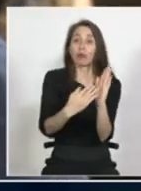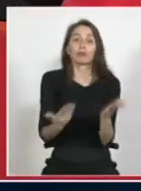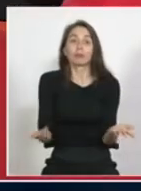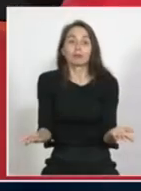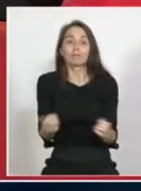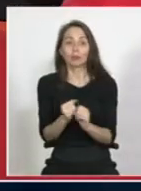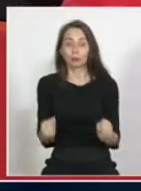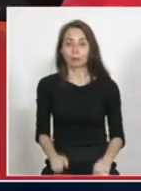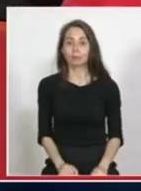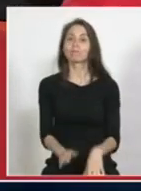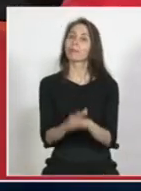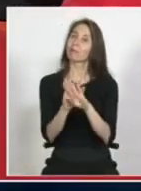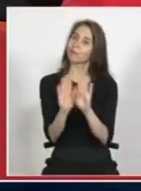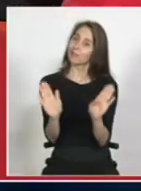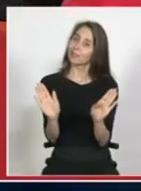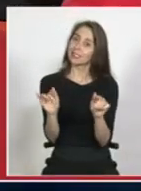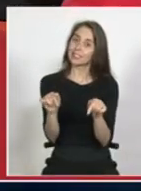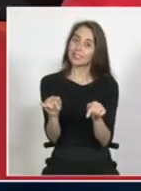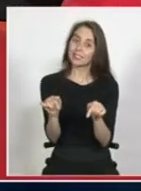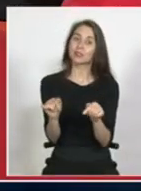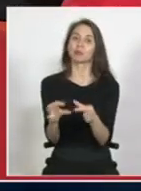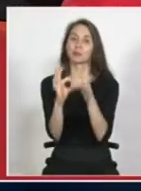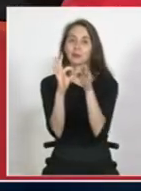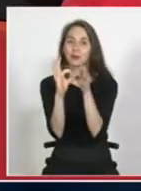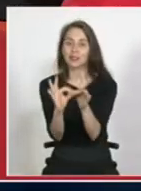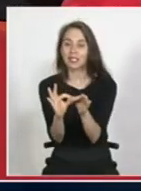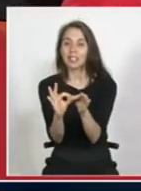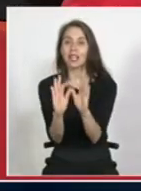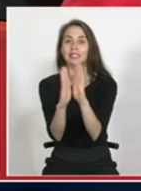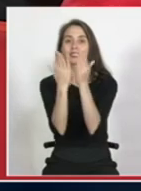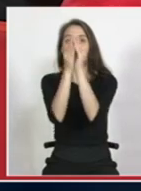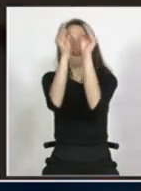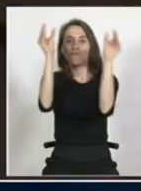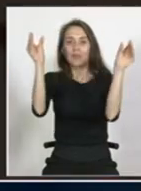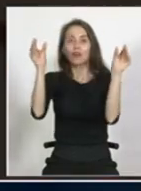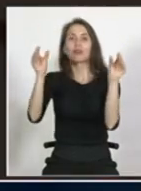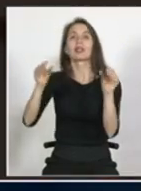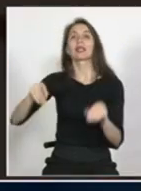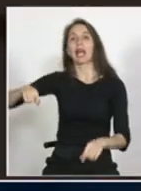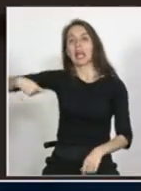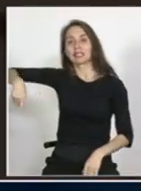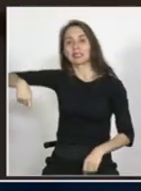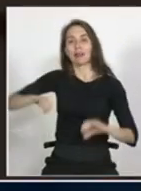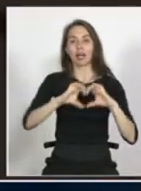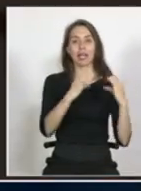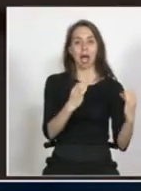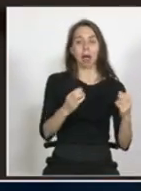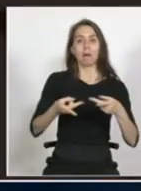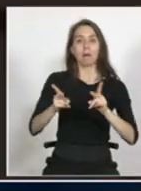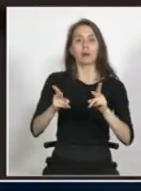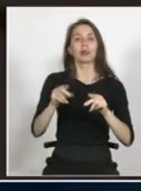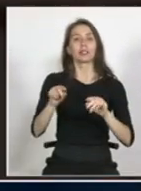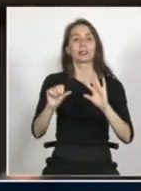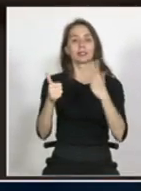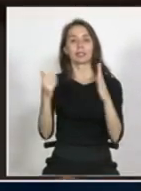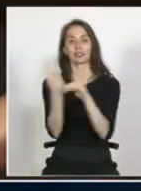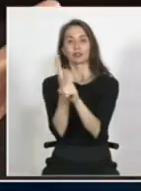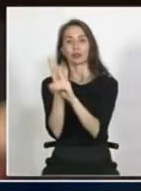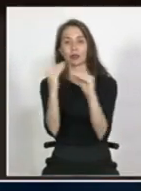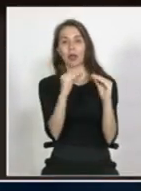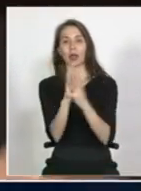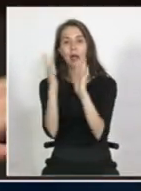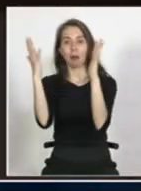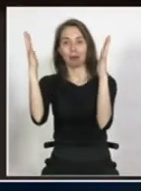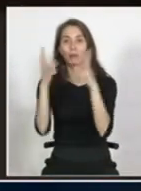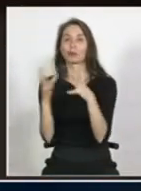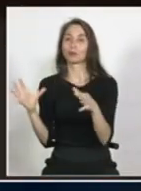bueno damos pues terminado nosotros le agradecemos la biblioteca el senado de la cámara que hace este esfuerzo de llevar adelante el sexto diálogo un aplauso para todos ustedes